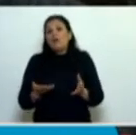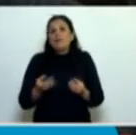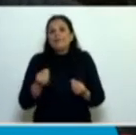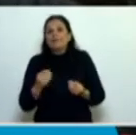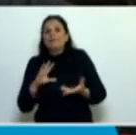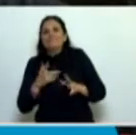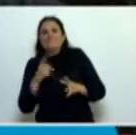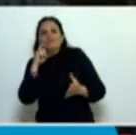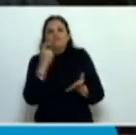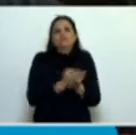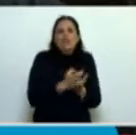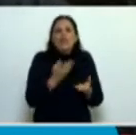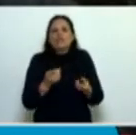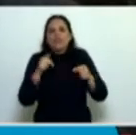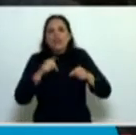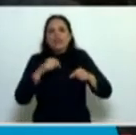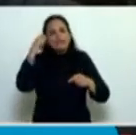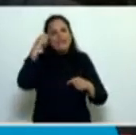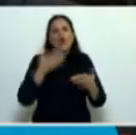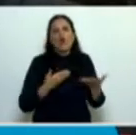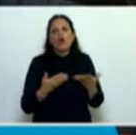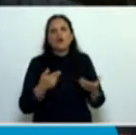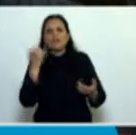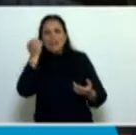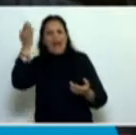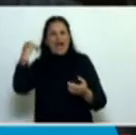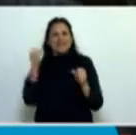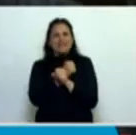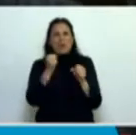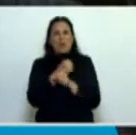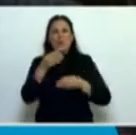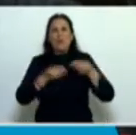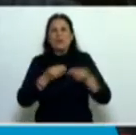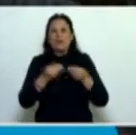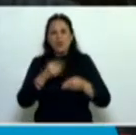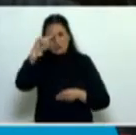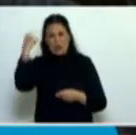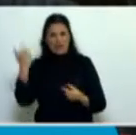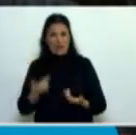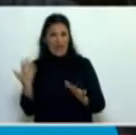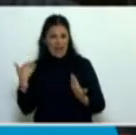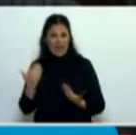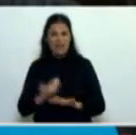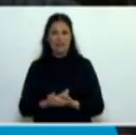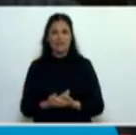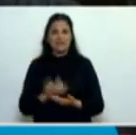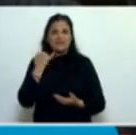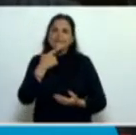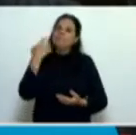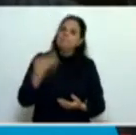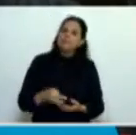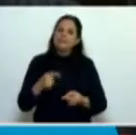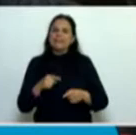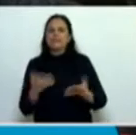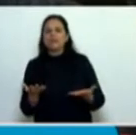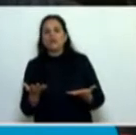violar lo que este Congreso ha aprobado, que es el presupuesto de la Nación, y la verdad es que